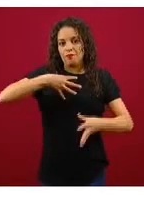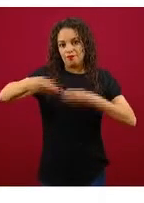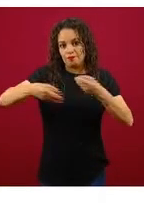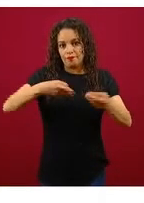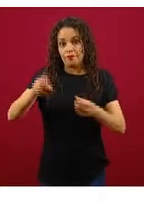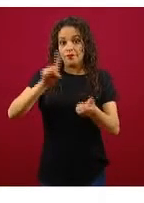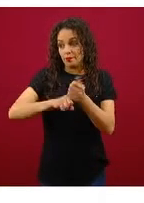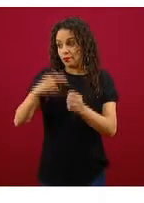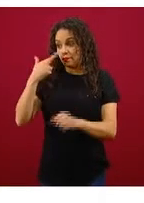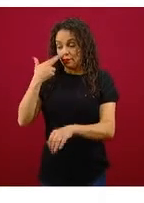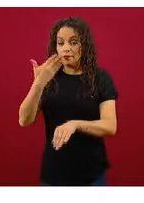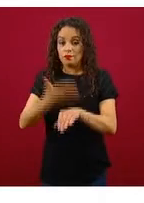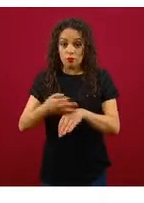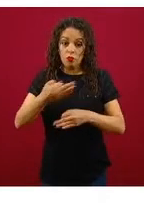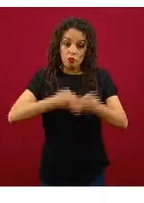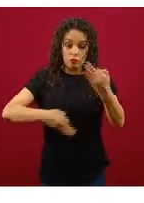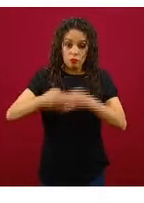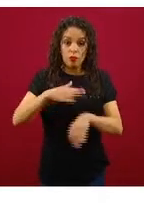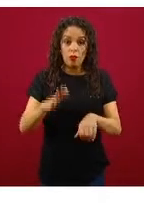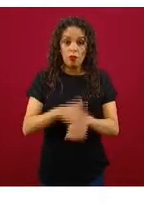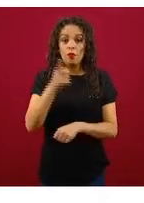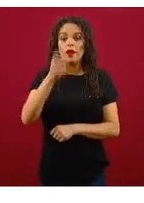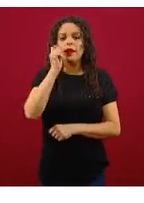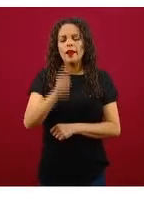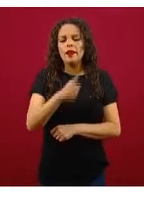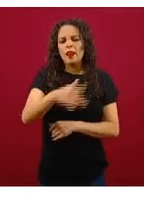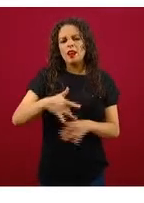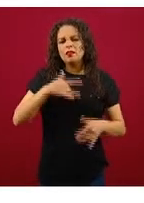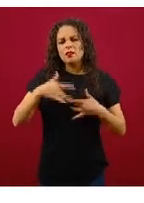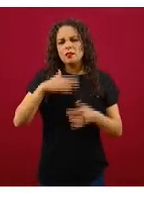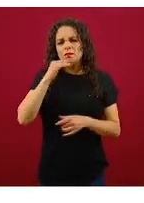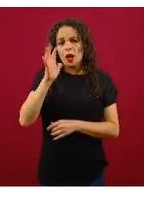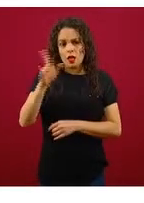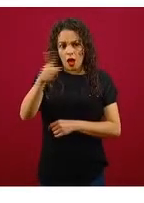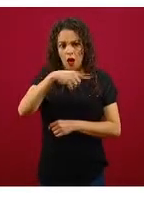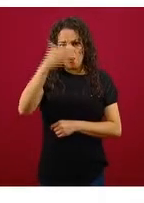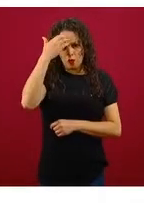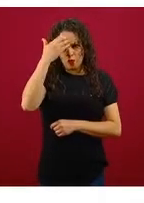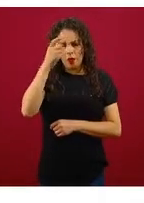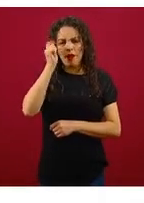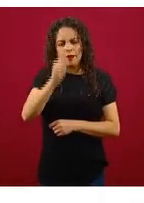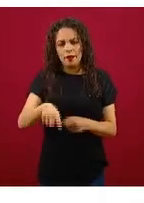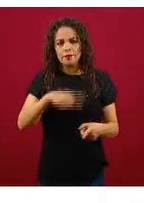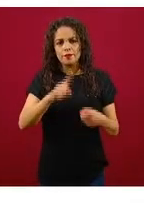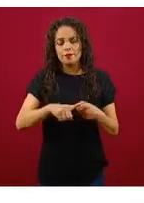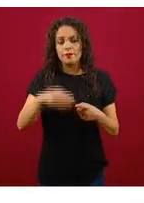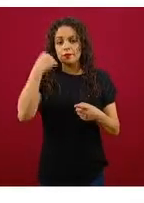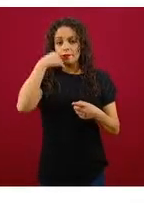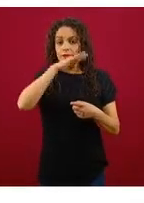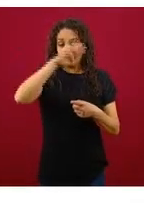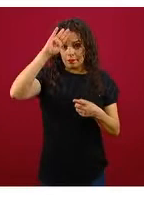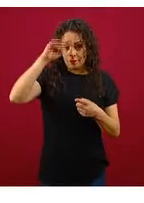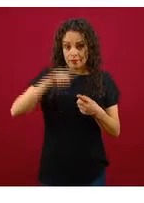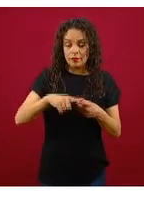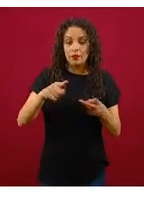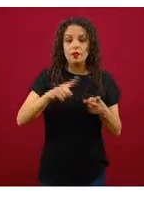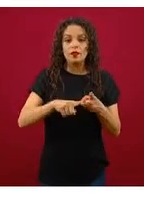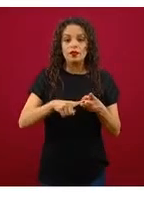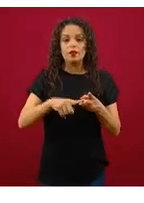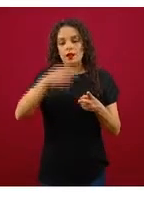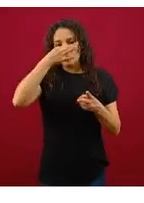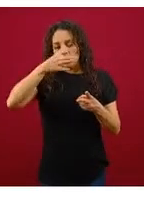estos síntomas que ya se han difundido, que son fiebre, dolor de cabeza, secreción, asalto, seca,